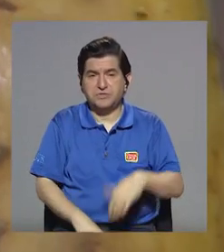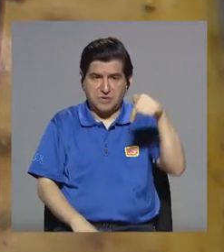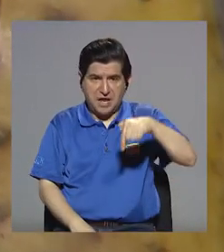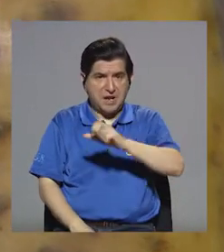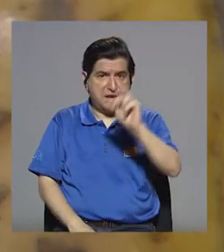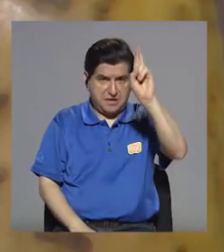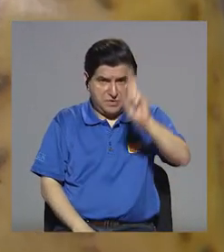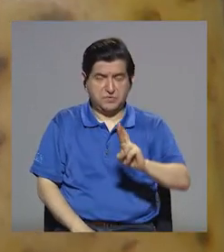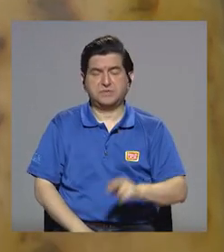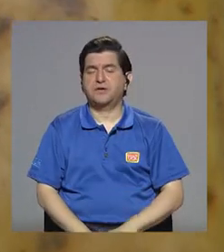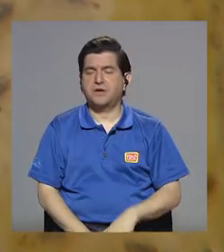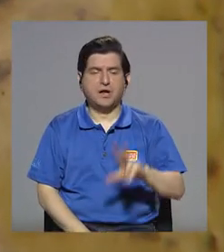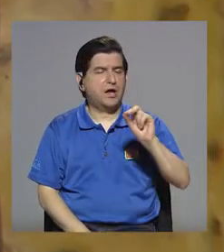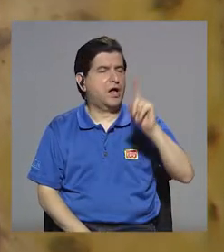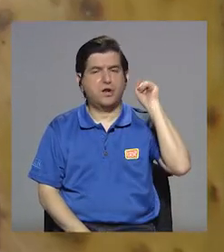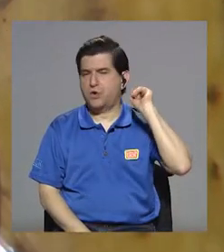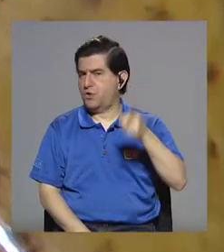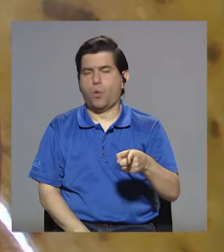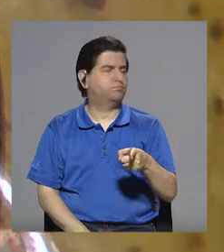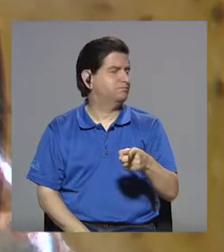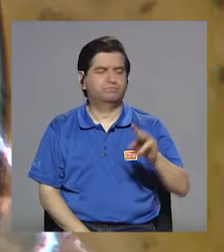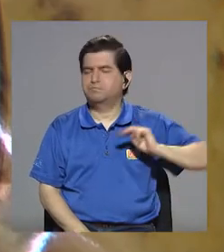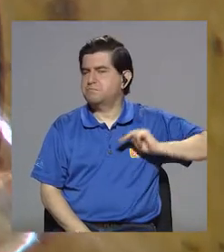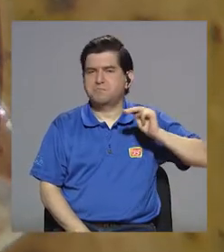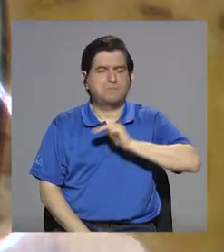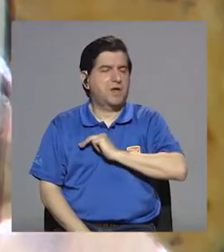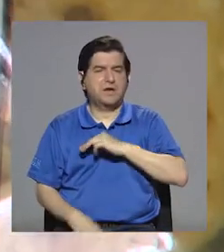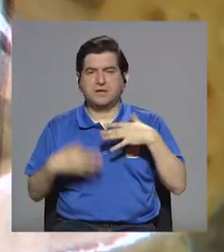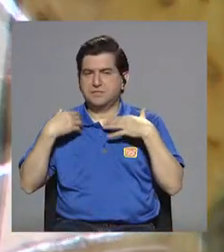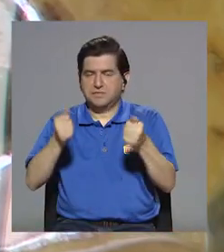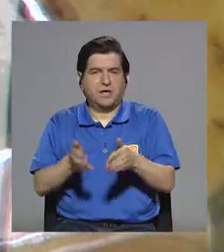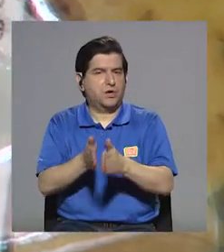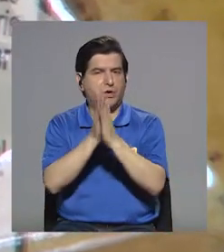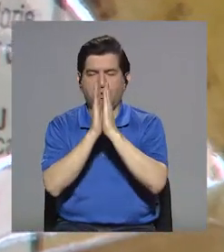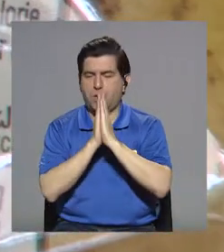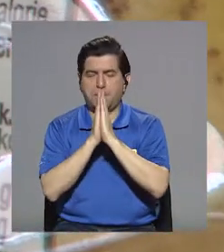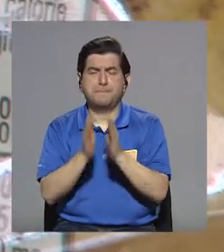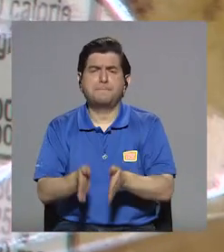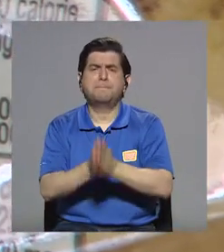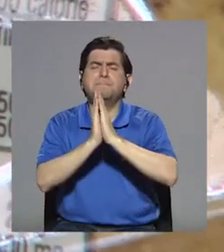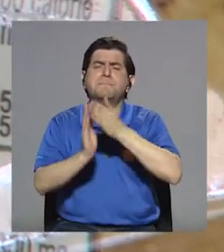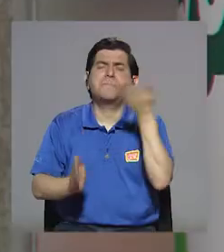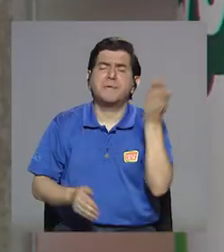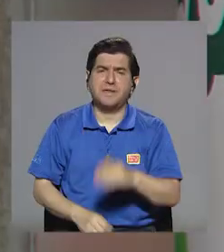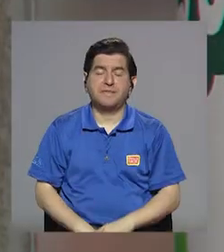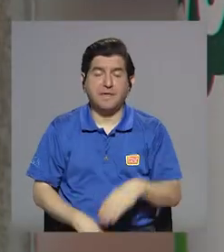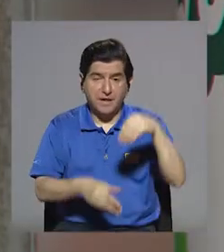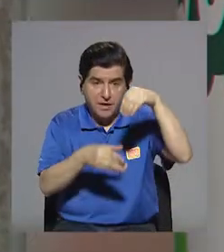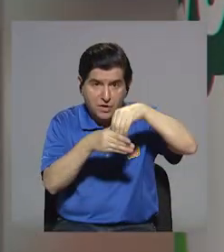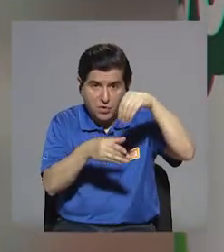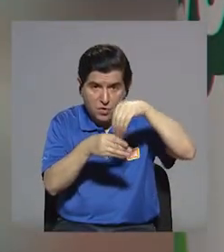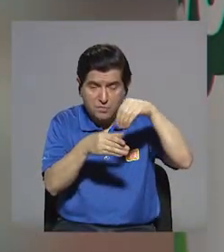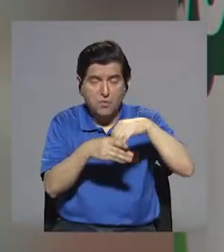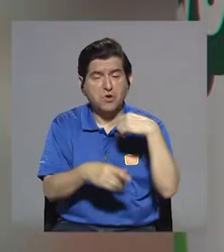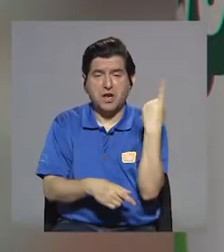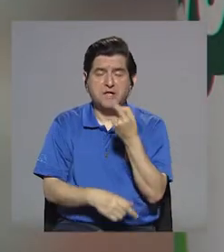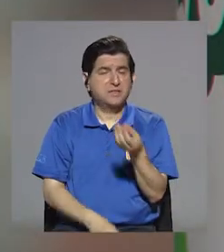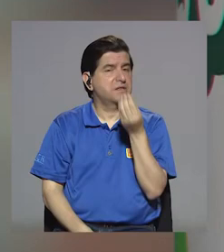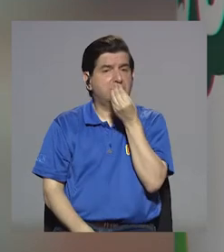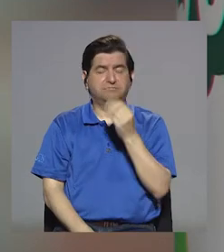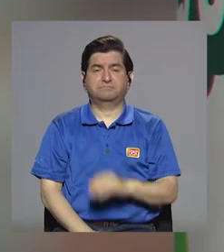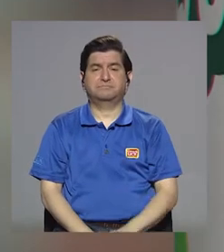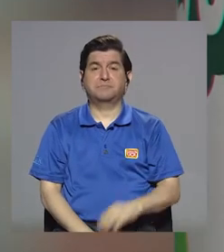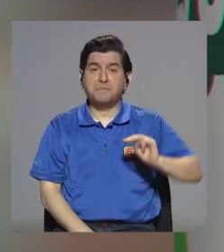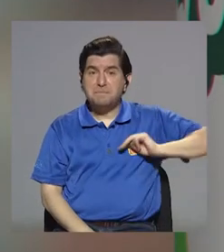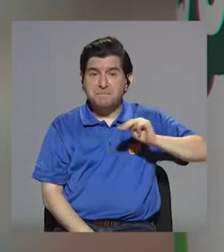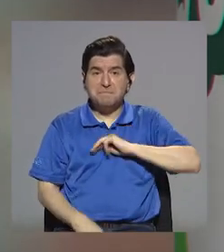en Costa Rica, no es obligatorio. O el Ministerio de Salud no lo pide. Lo que pide es la composición del alimento. Ok, entonces